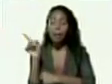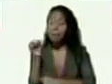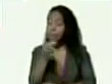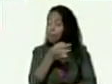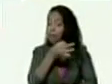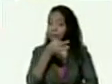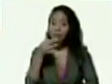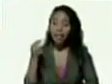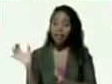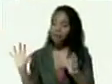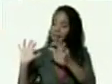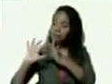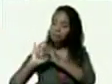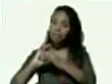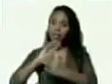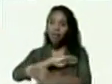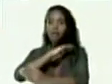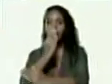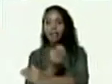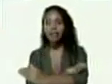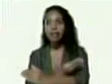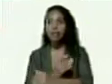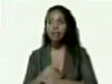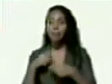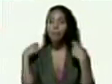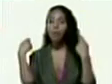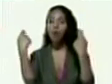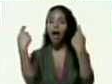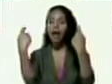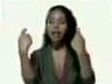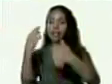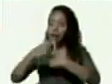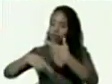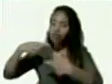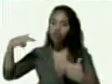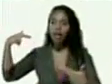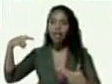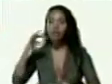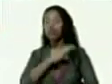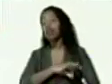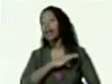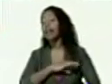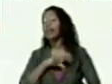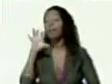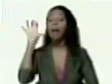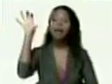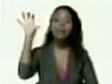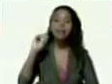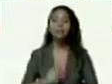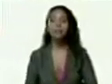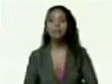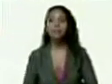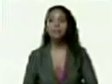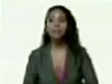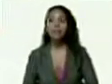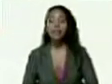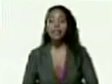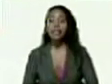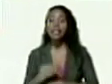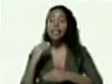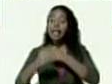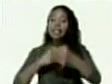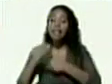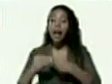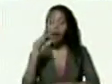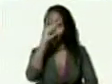fusión de fuerzas populares revolucionarias socialistas del país y se constituyera el partido